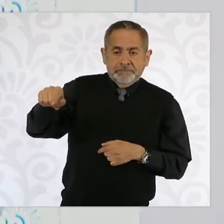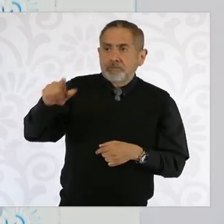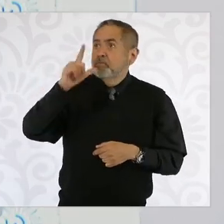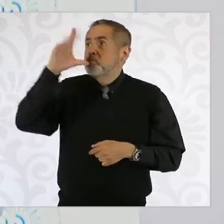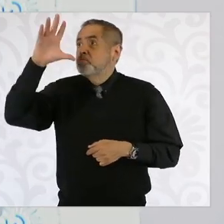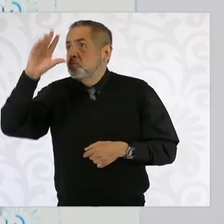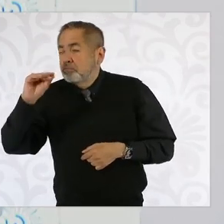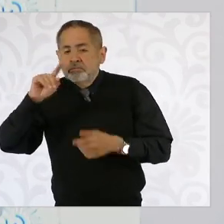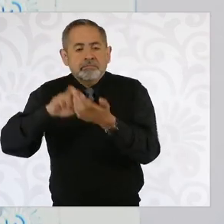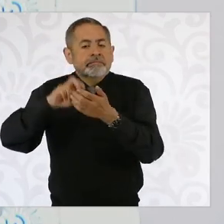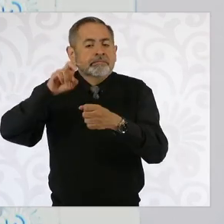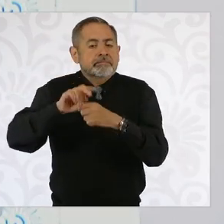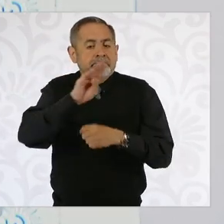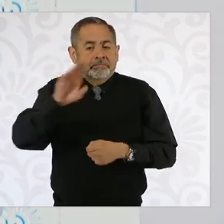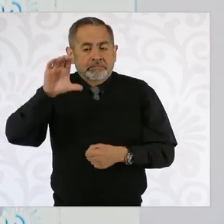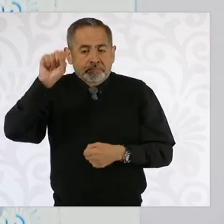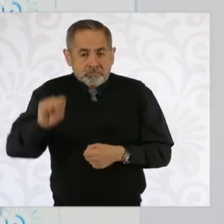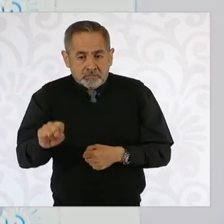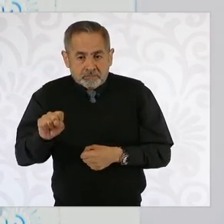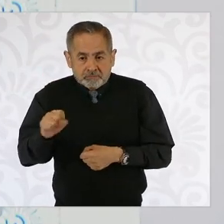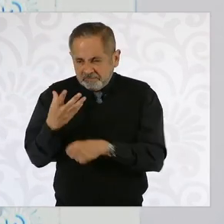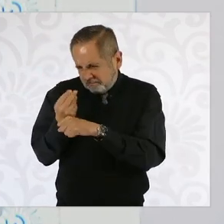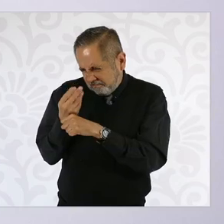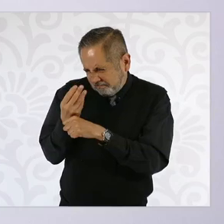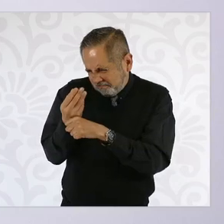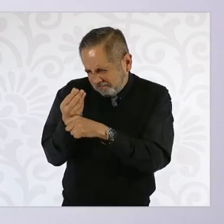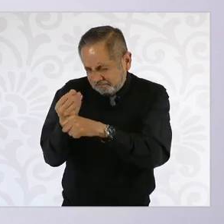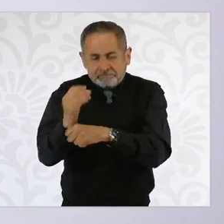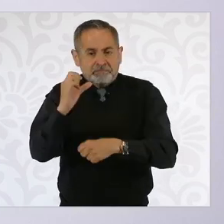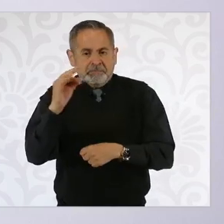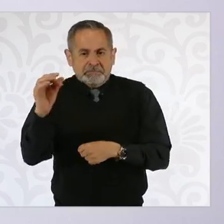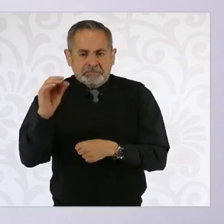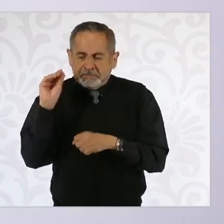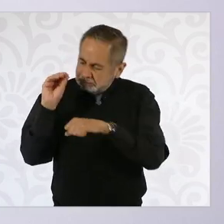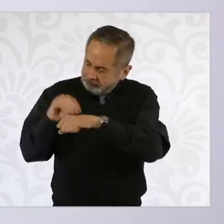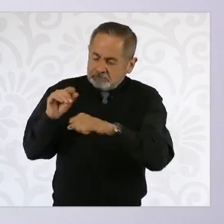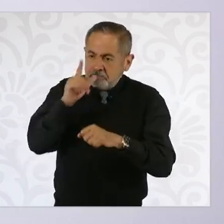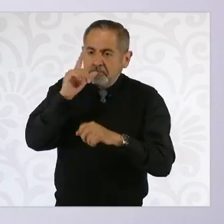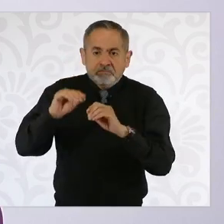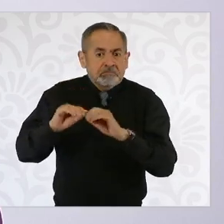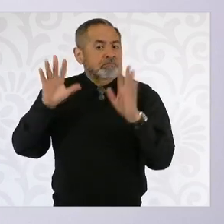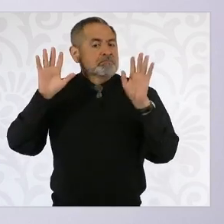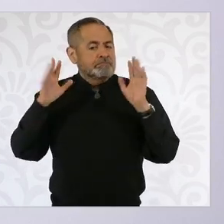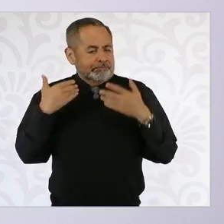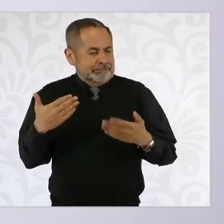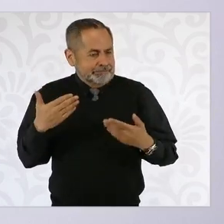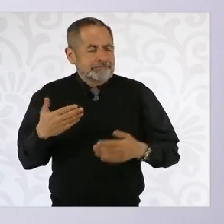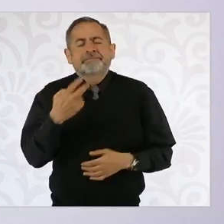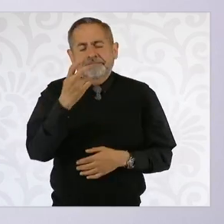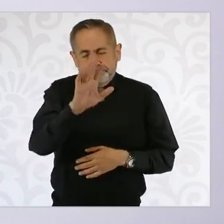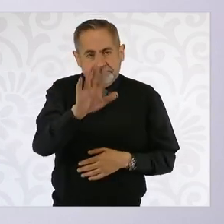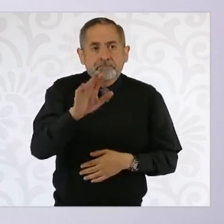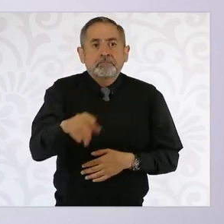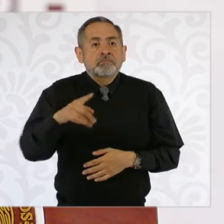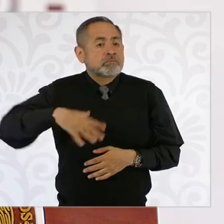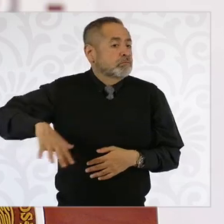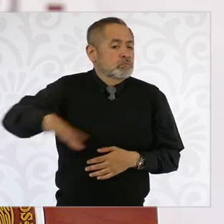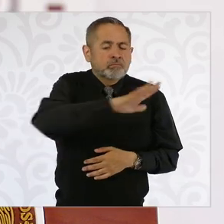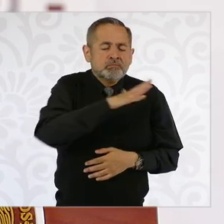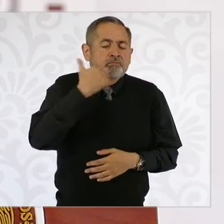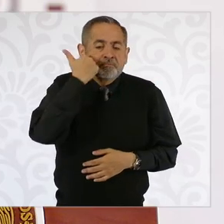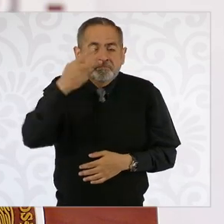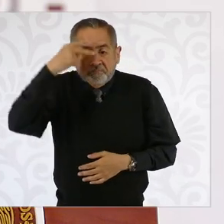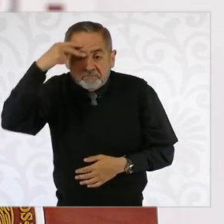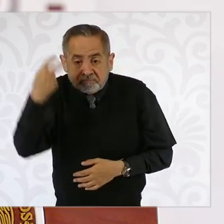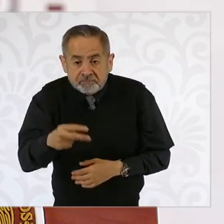electricidad en Baja California Sur, gracias al trabajo de CFE, pero queremos que todas y todos los mexicanos tengan acceso